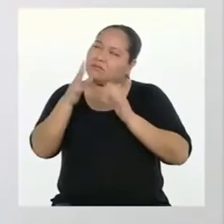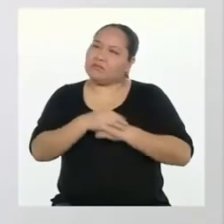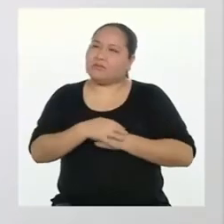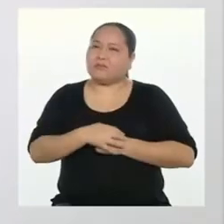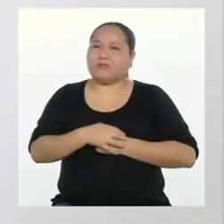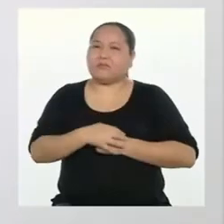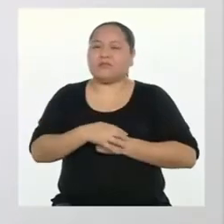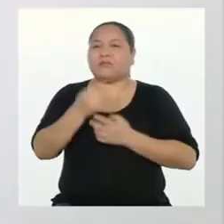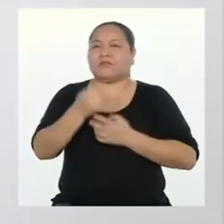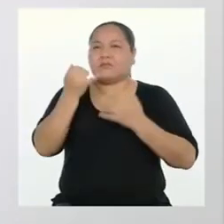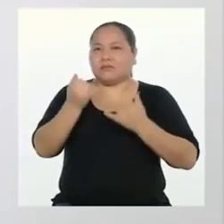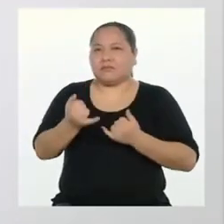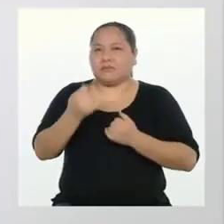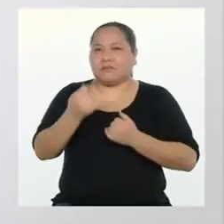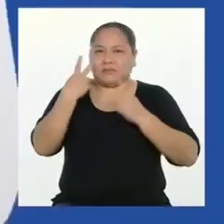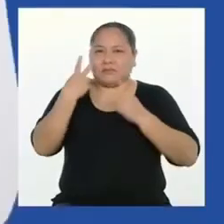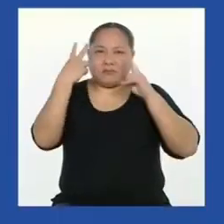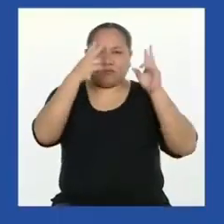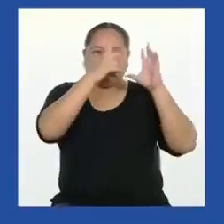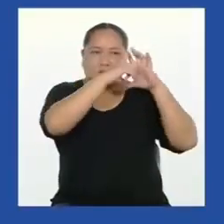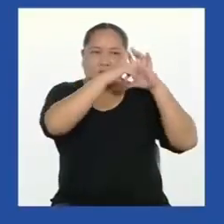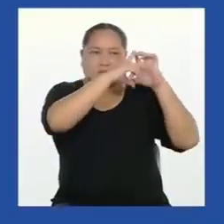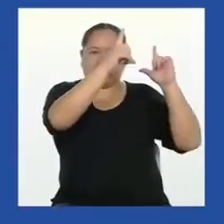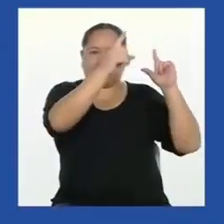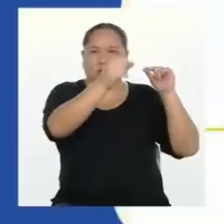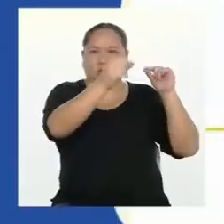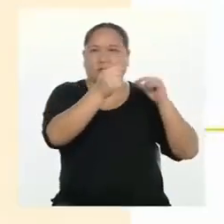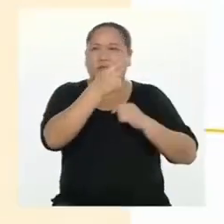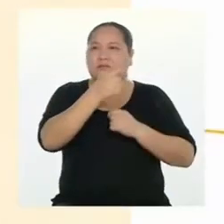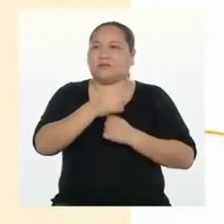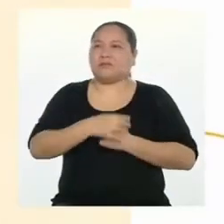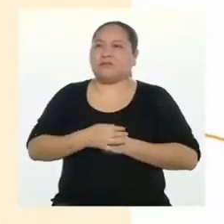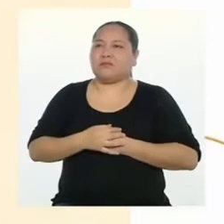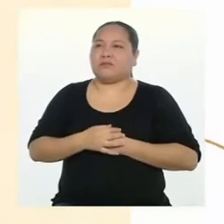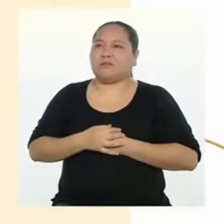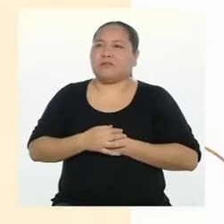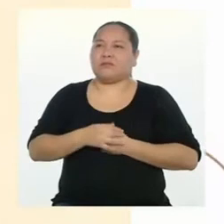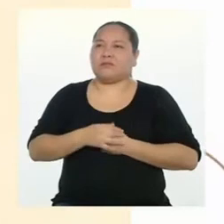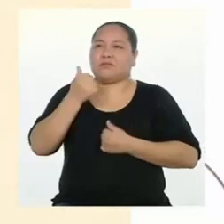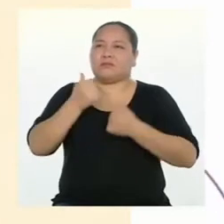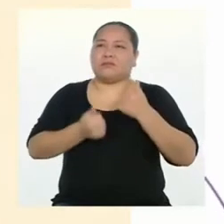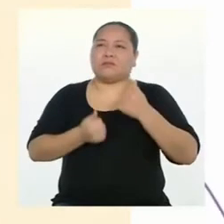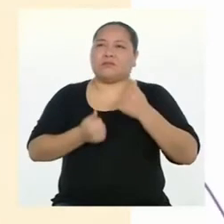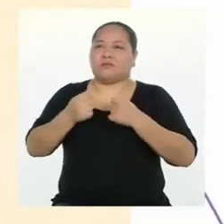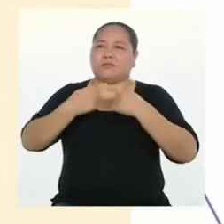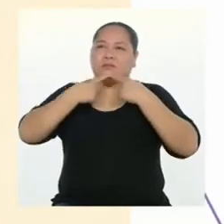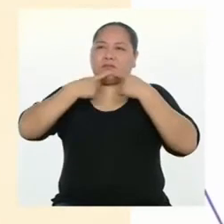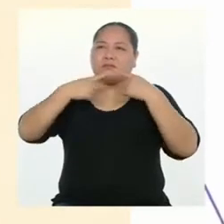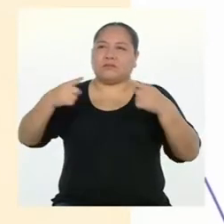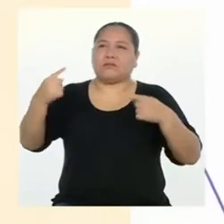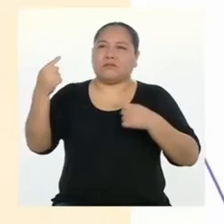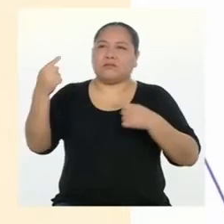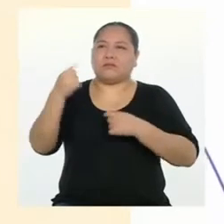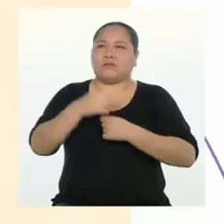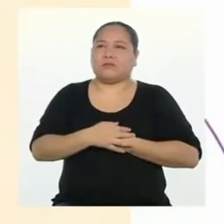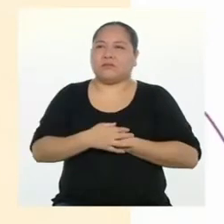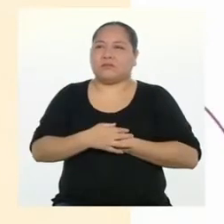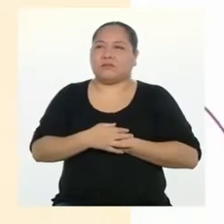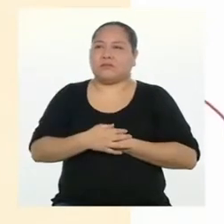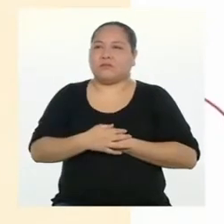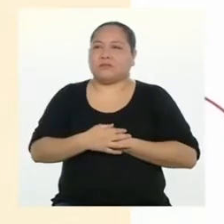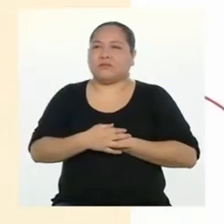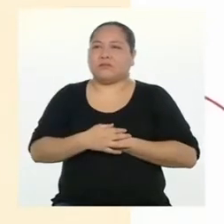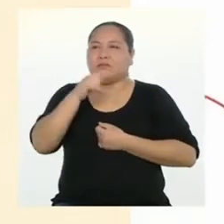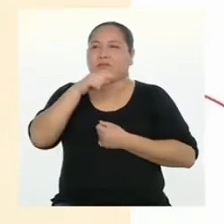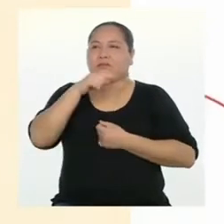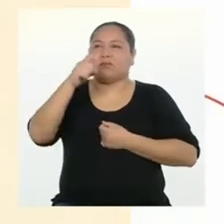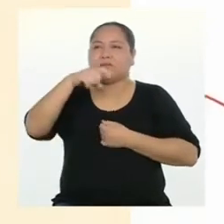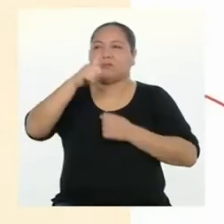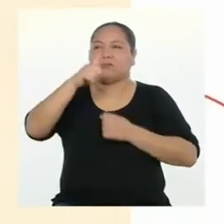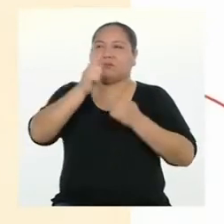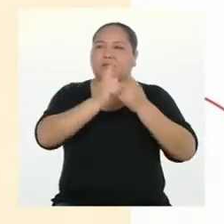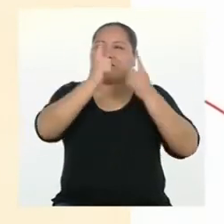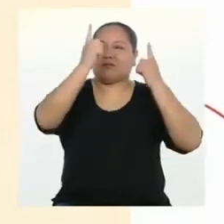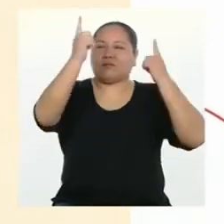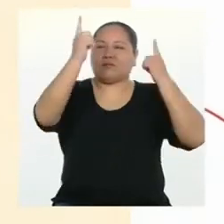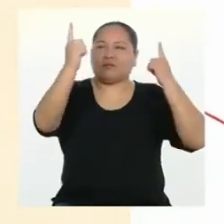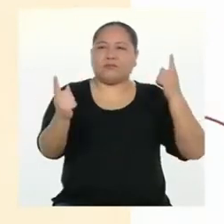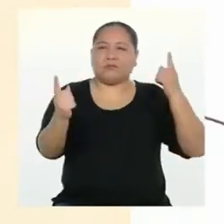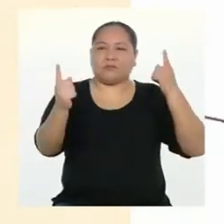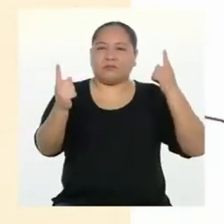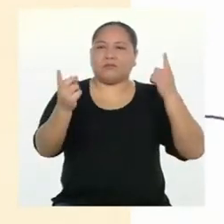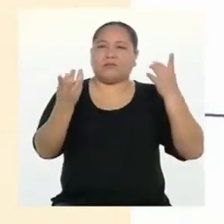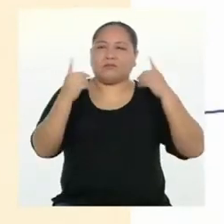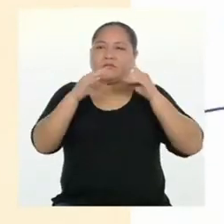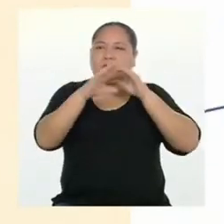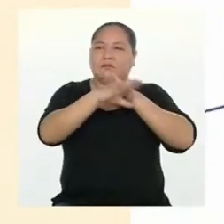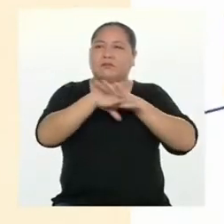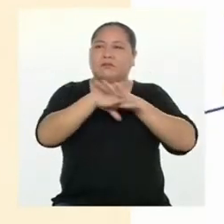Ahora, miremos esto. ¿Cuál es el mensaje? Que debemos mantener la distancia social cuando